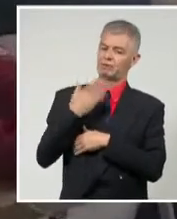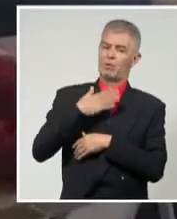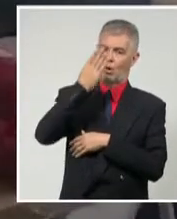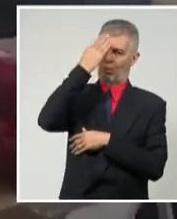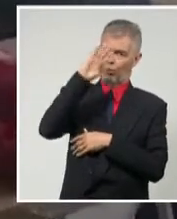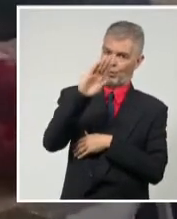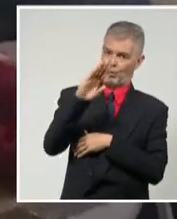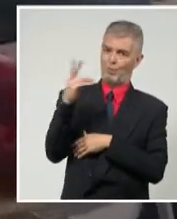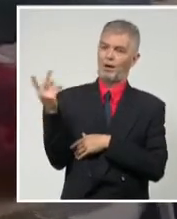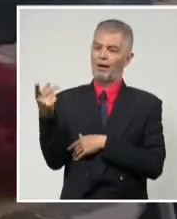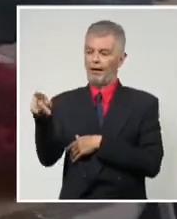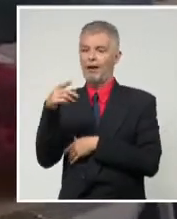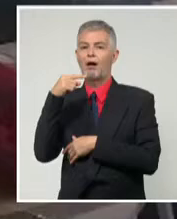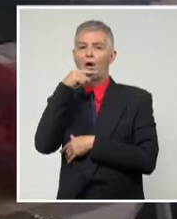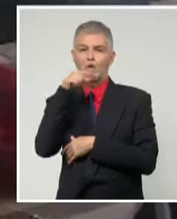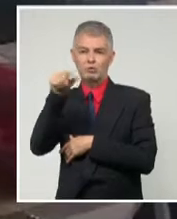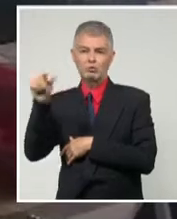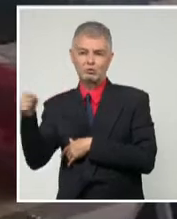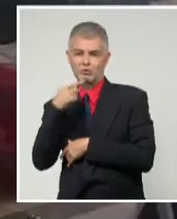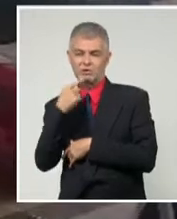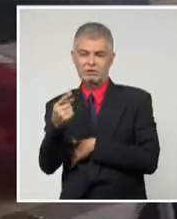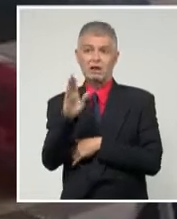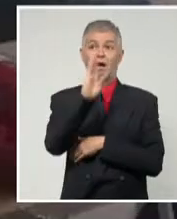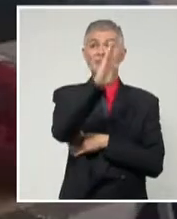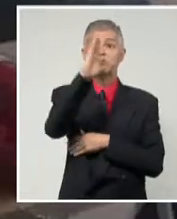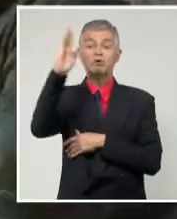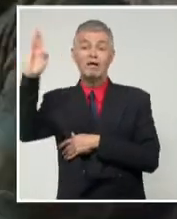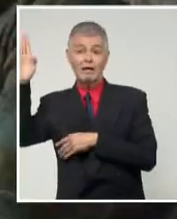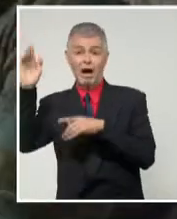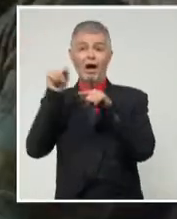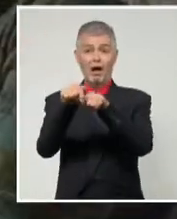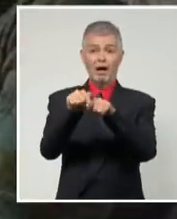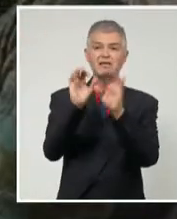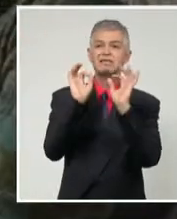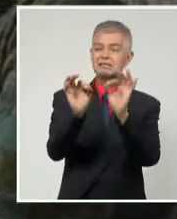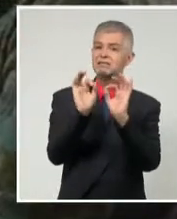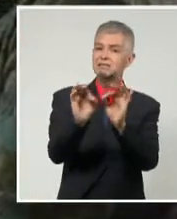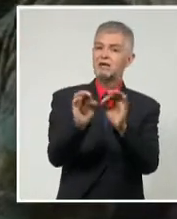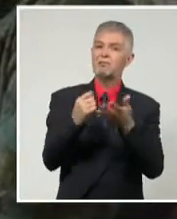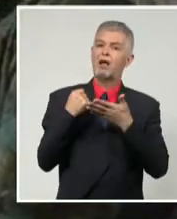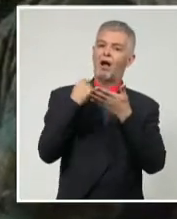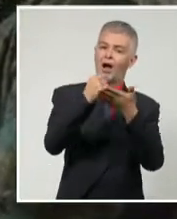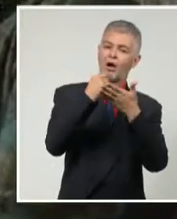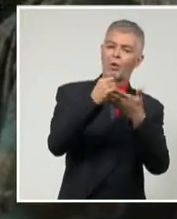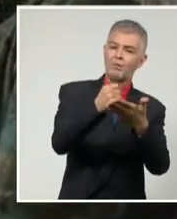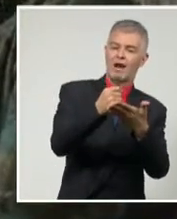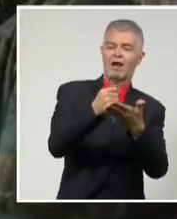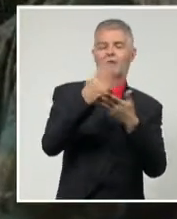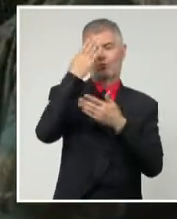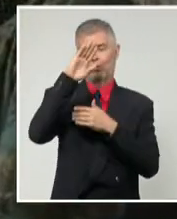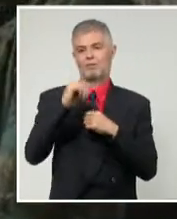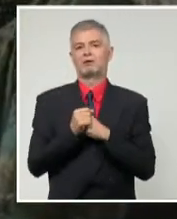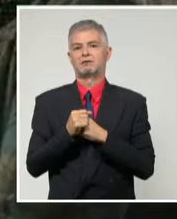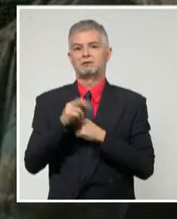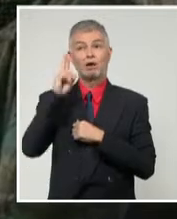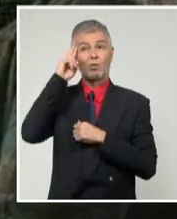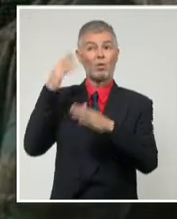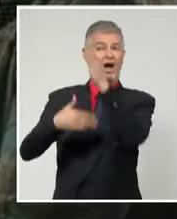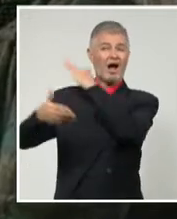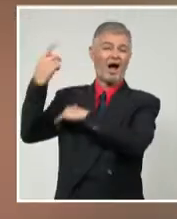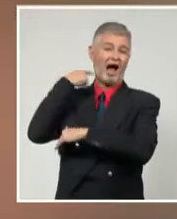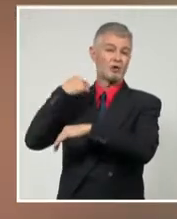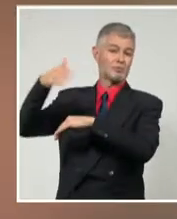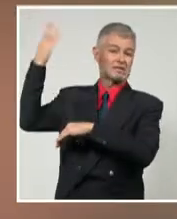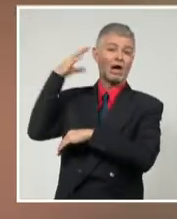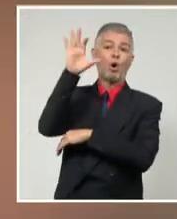interlocutores rusos y a la biblioteca, que siempre se ha mostrado presta a la cooperación. Recordó que en octubre del pasado año,